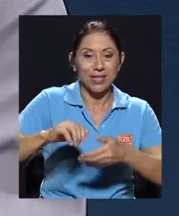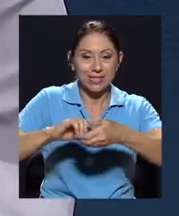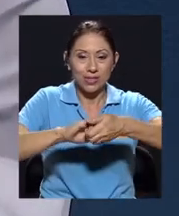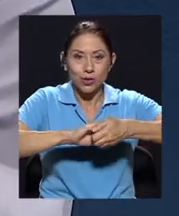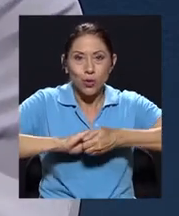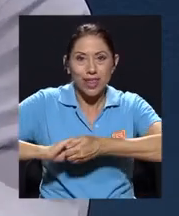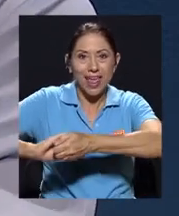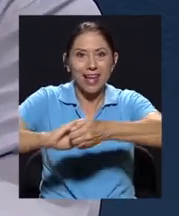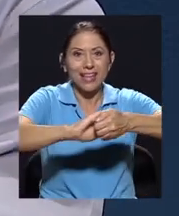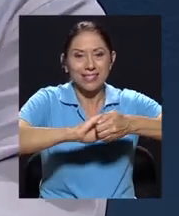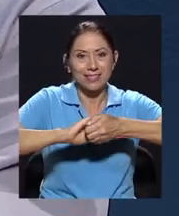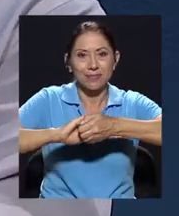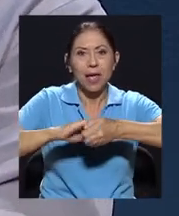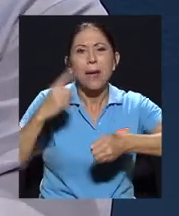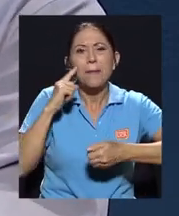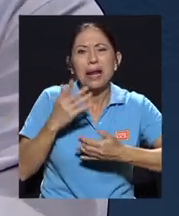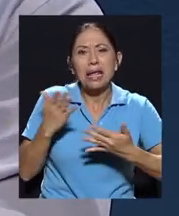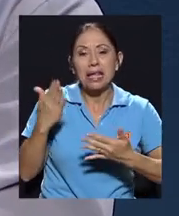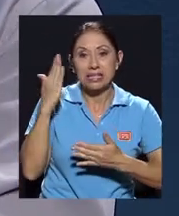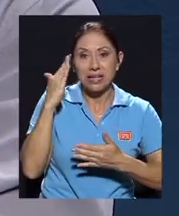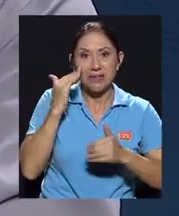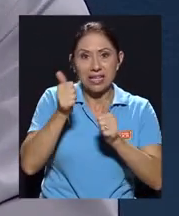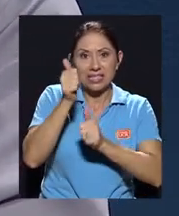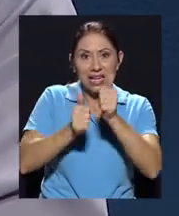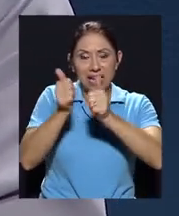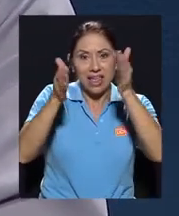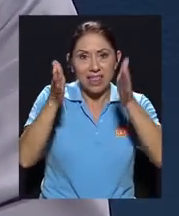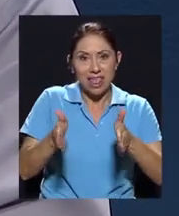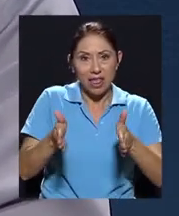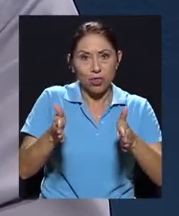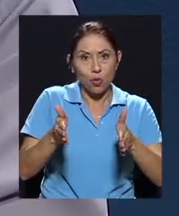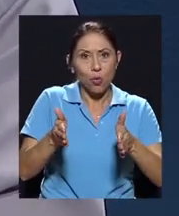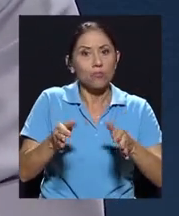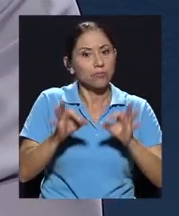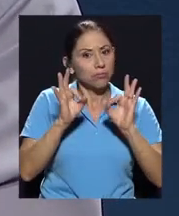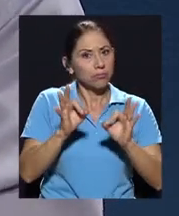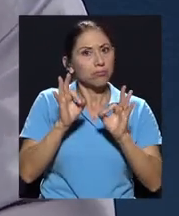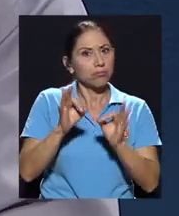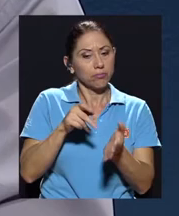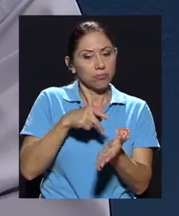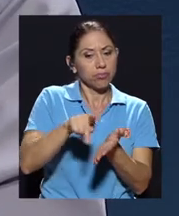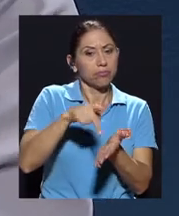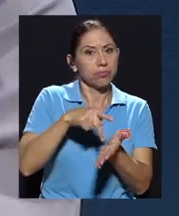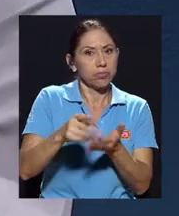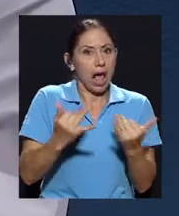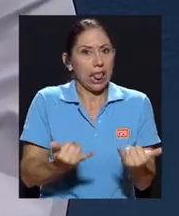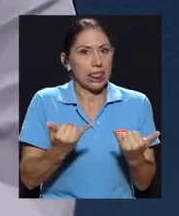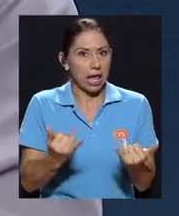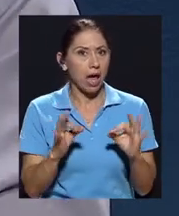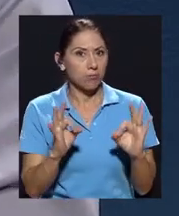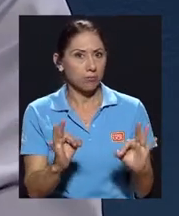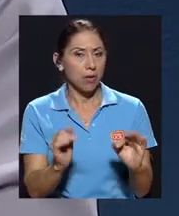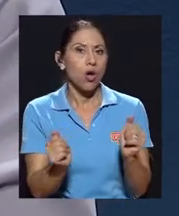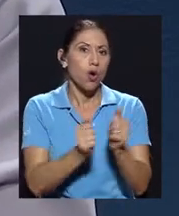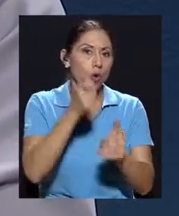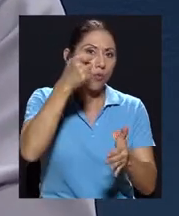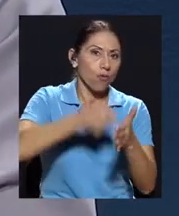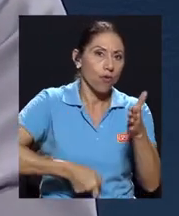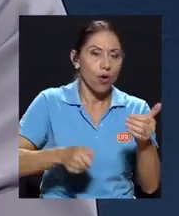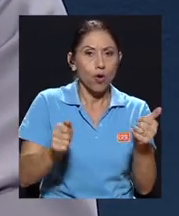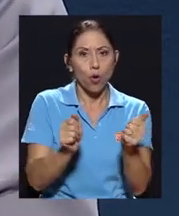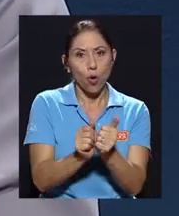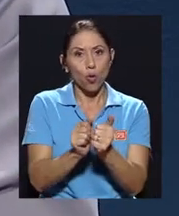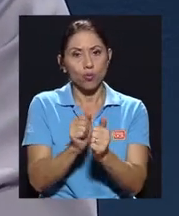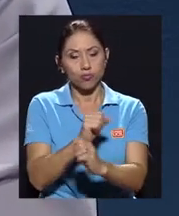solidarias es para saber si el candidato se encuentra al día con el fisco y con la seguridad social,